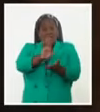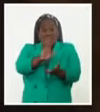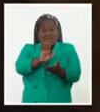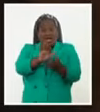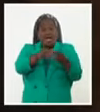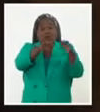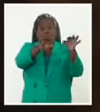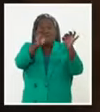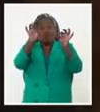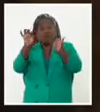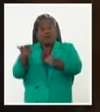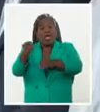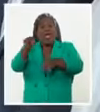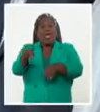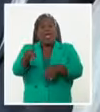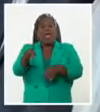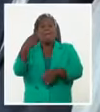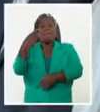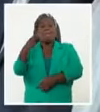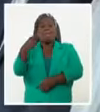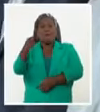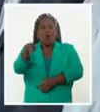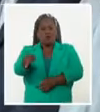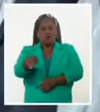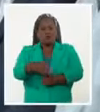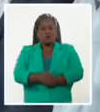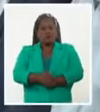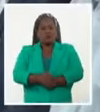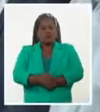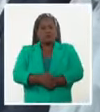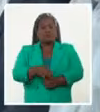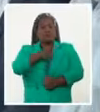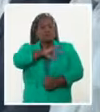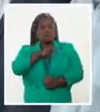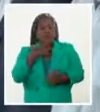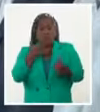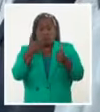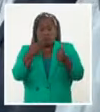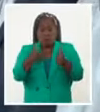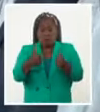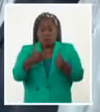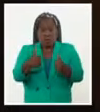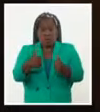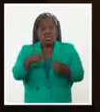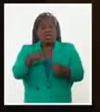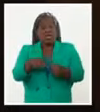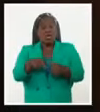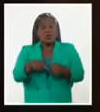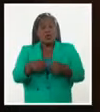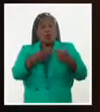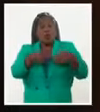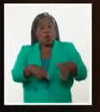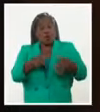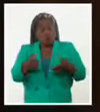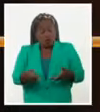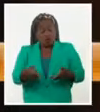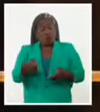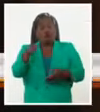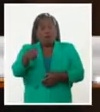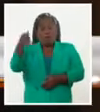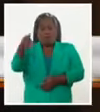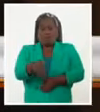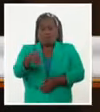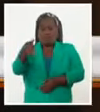Eusebio Leal, el eterno historiador de la ciudad. Es un placer para nosotros y un honor muy grande que sea usted hoy quien asista